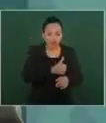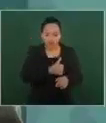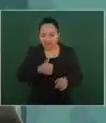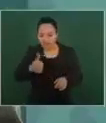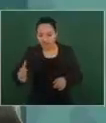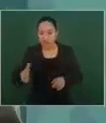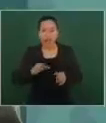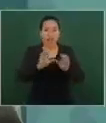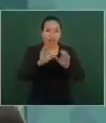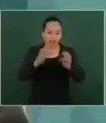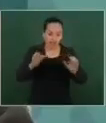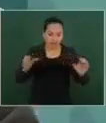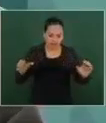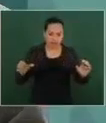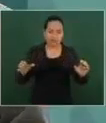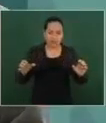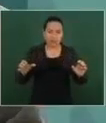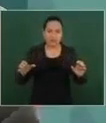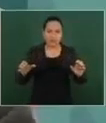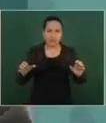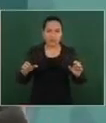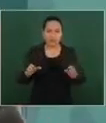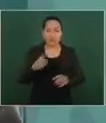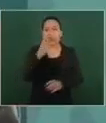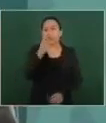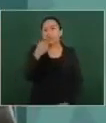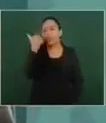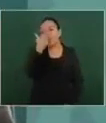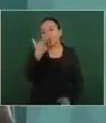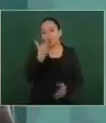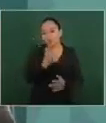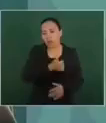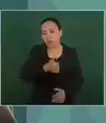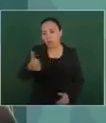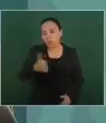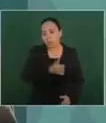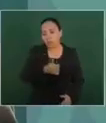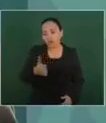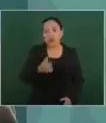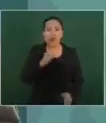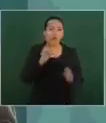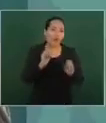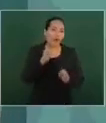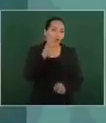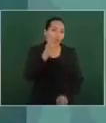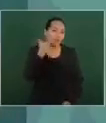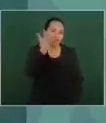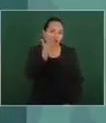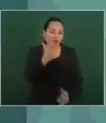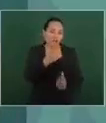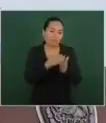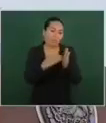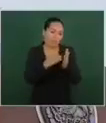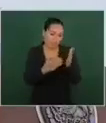realizar en dos horas, dos horas y media, lo que ahora